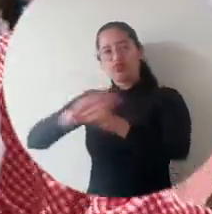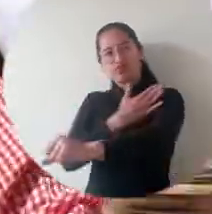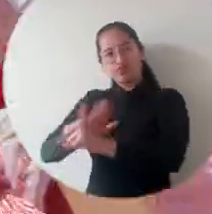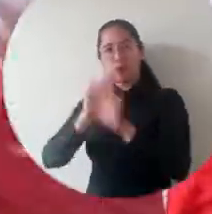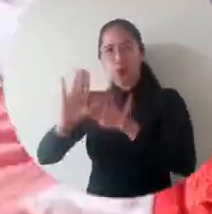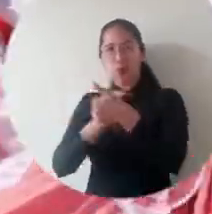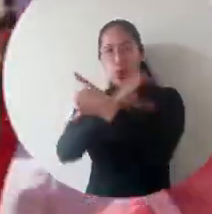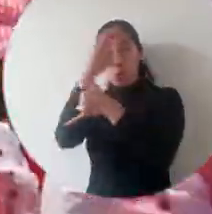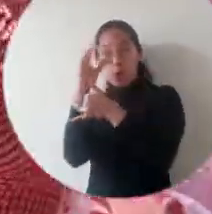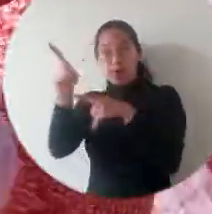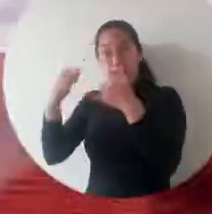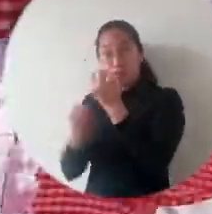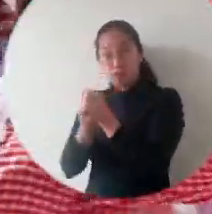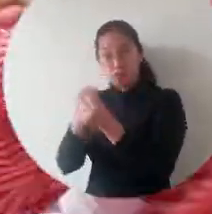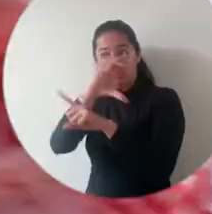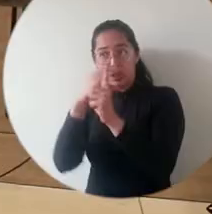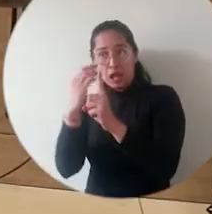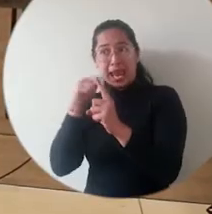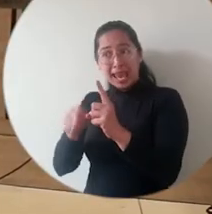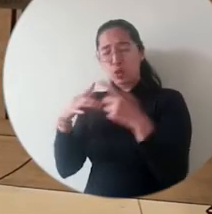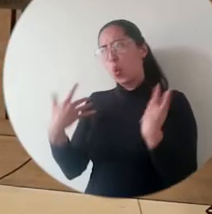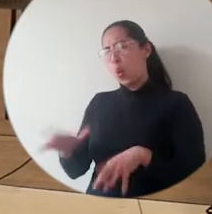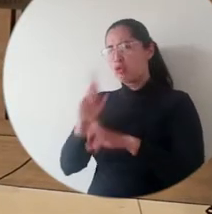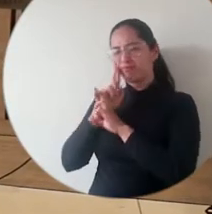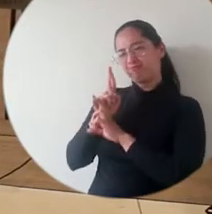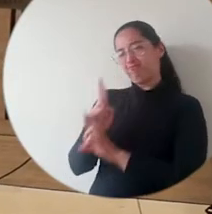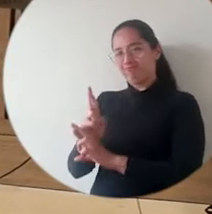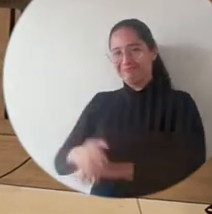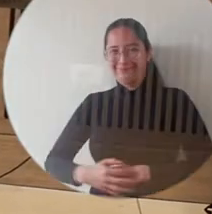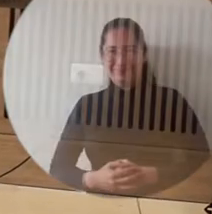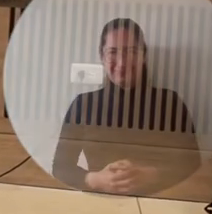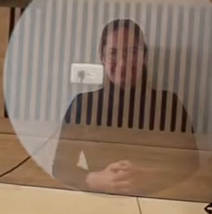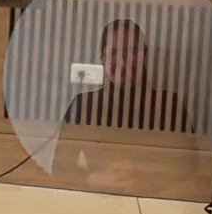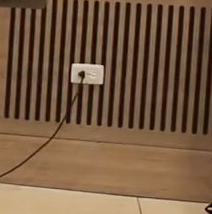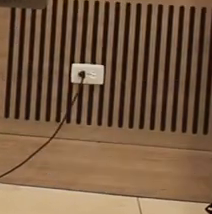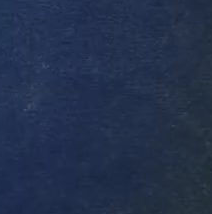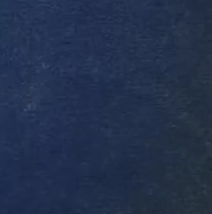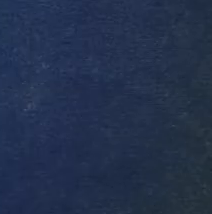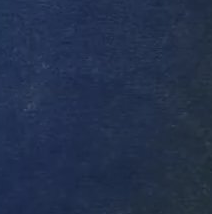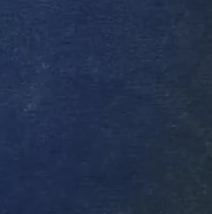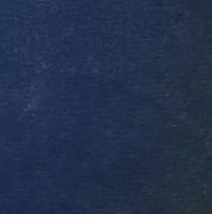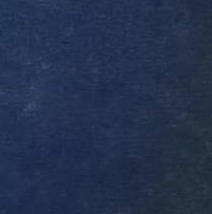Caribe. Este importante aporte a la cultura fue motivo de un especial acto de reconocimiento.